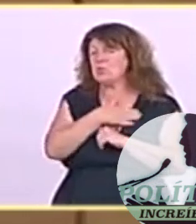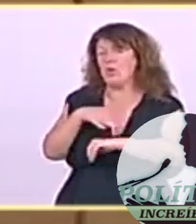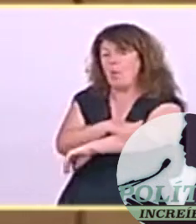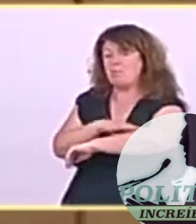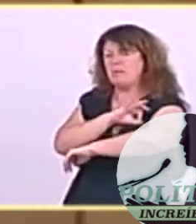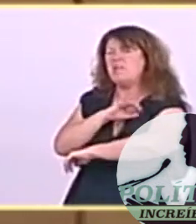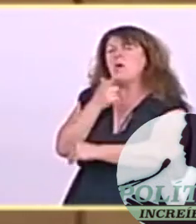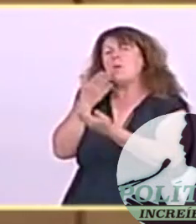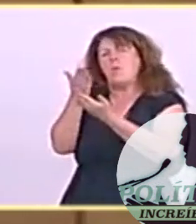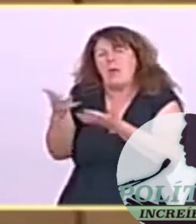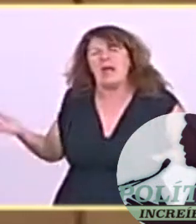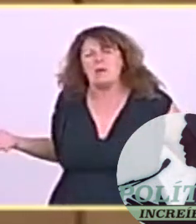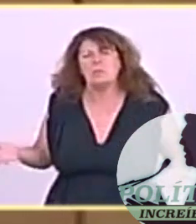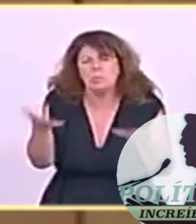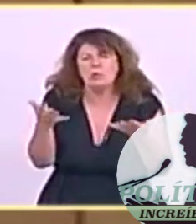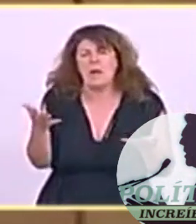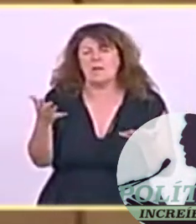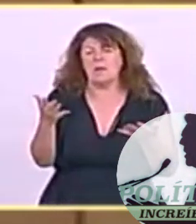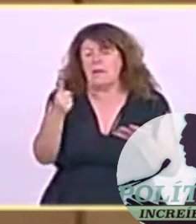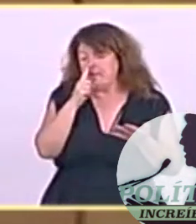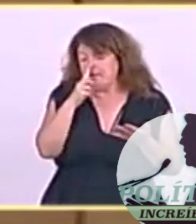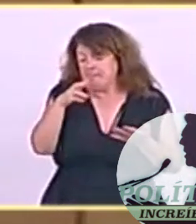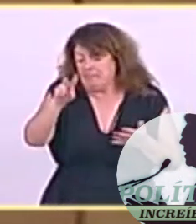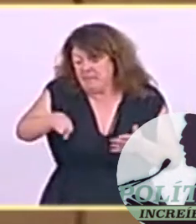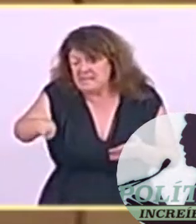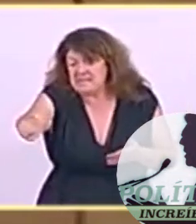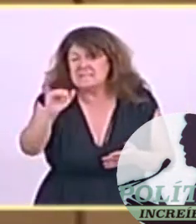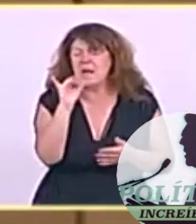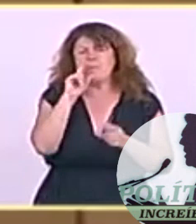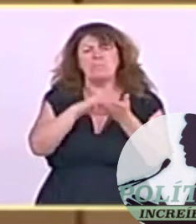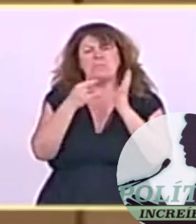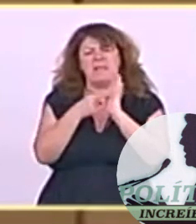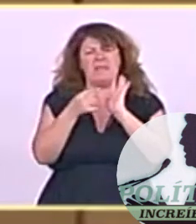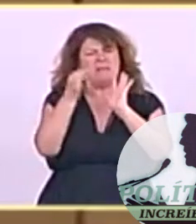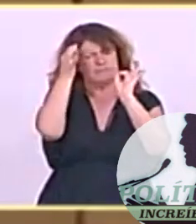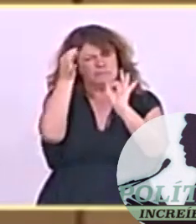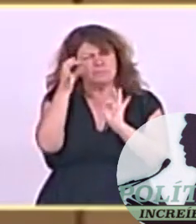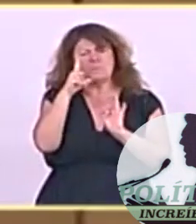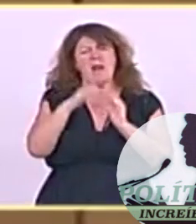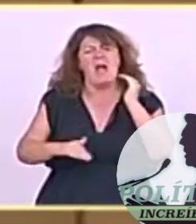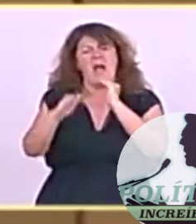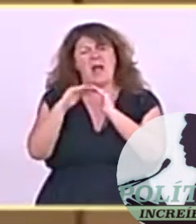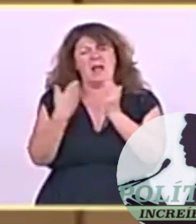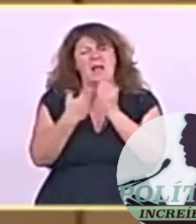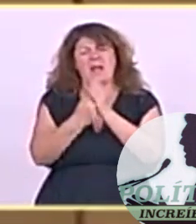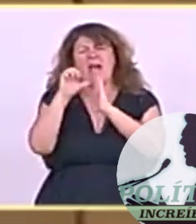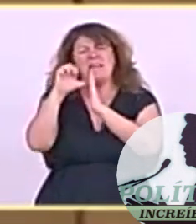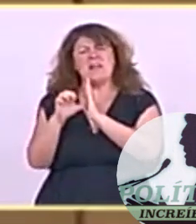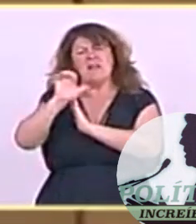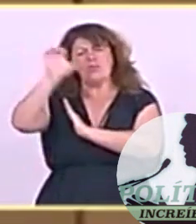medidas concretas dirigidas a garantizar la equiparación de los estándares europeos, medioambientales, laborales y